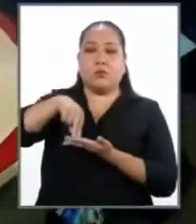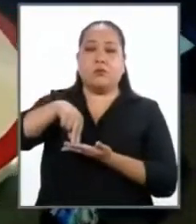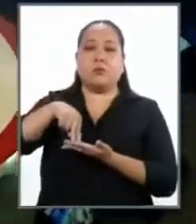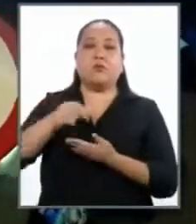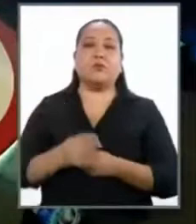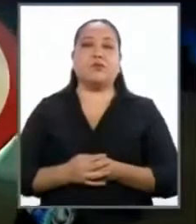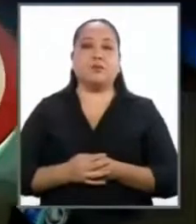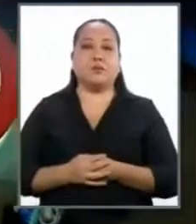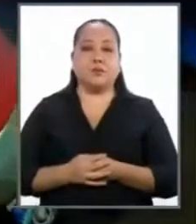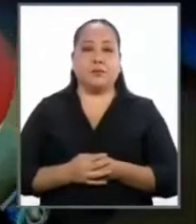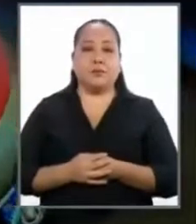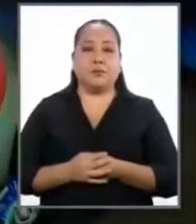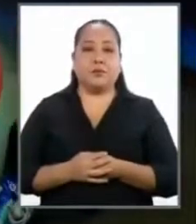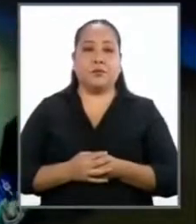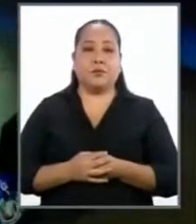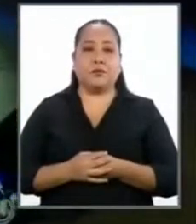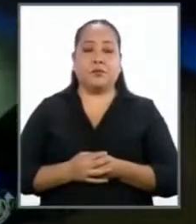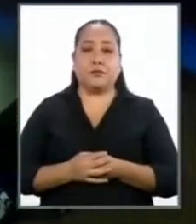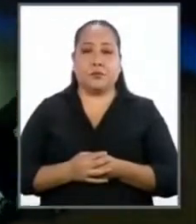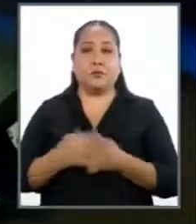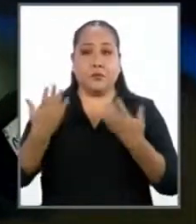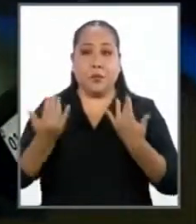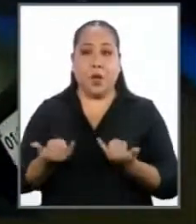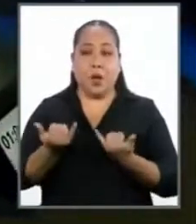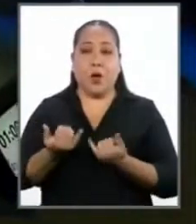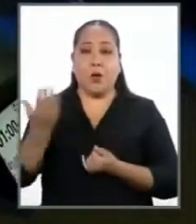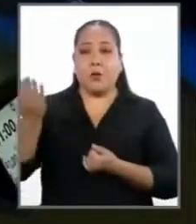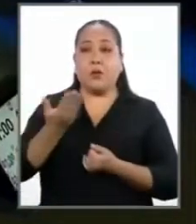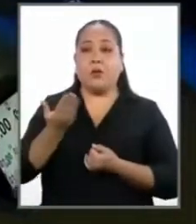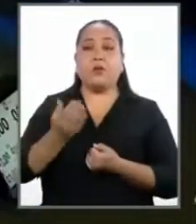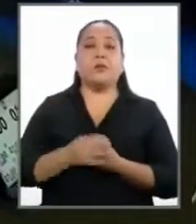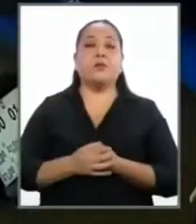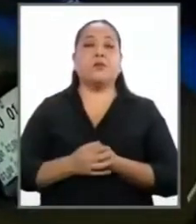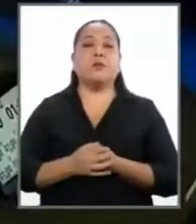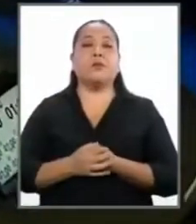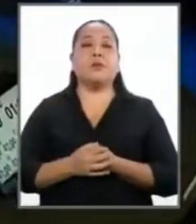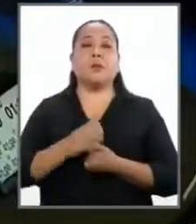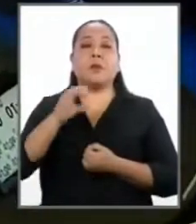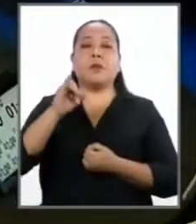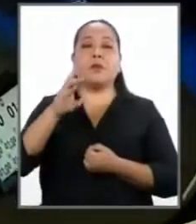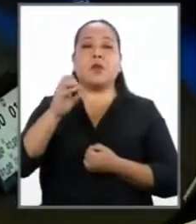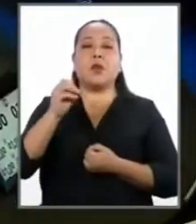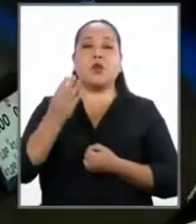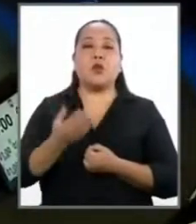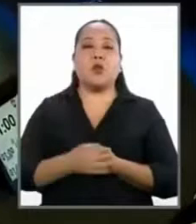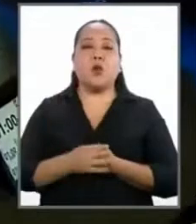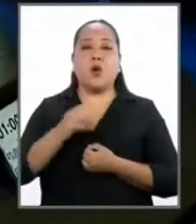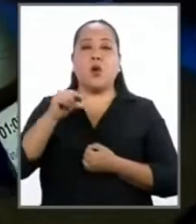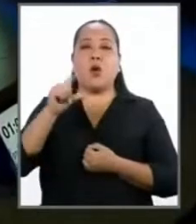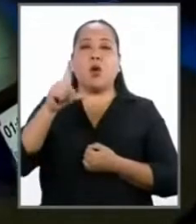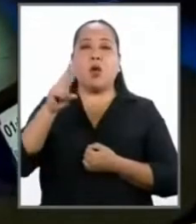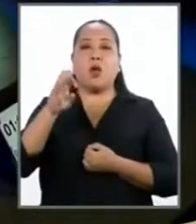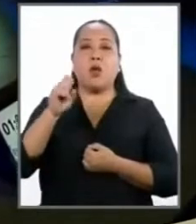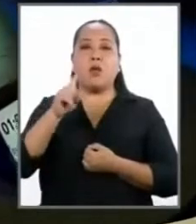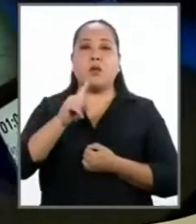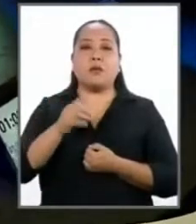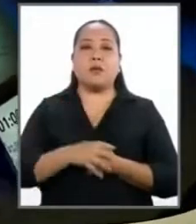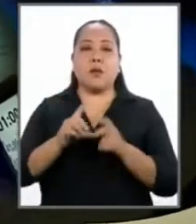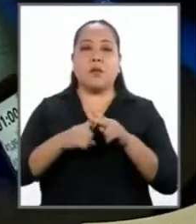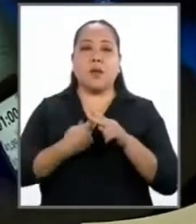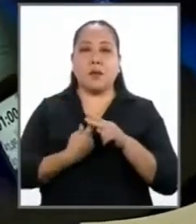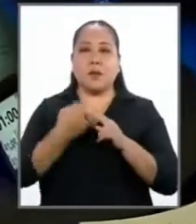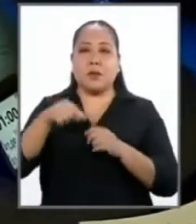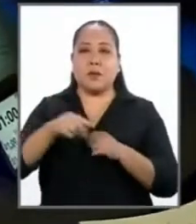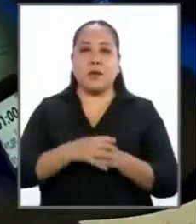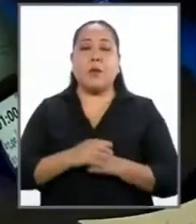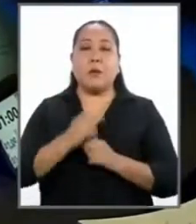correspondiente y le vamos de inmediato a dar la palabra al señor Ciro Galvez que inicia esta dupla. La pregunta.